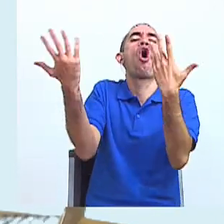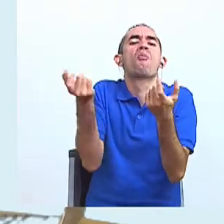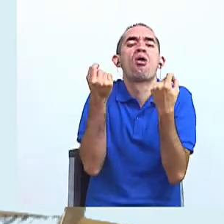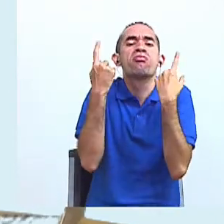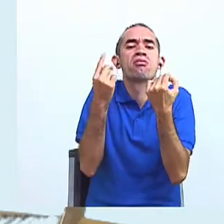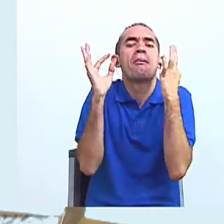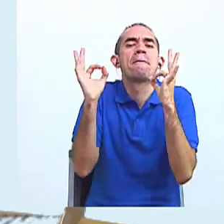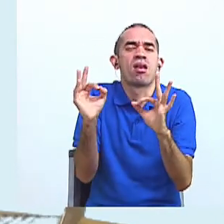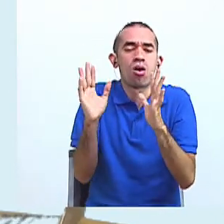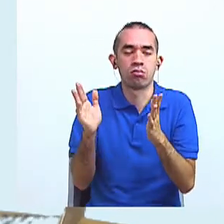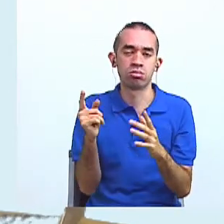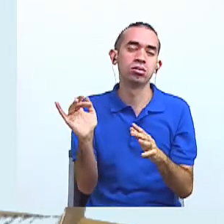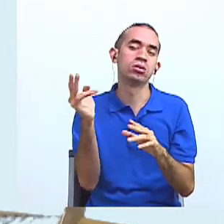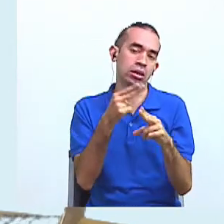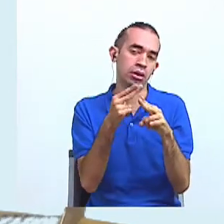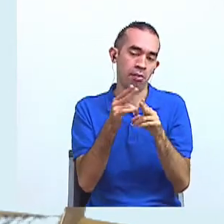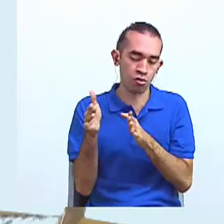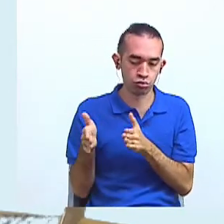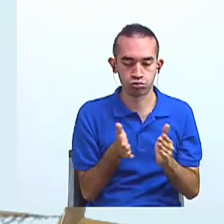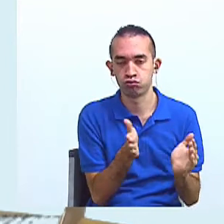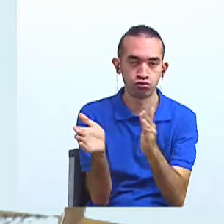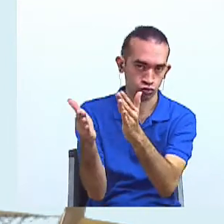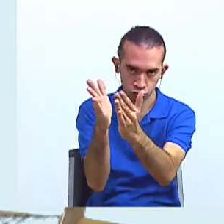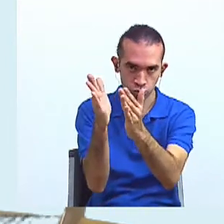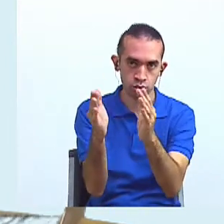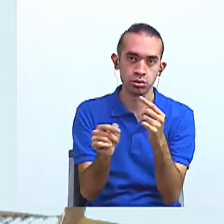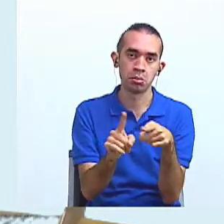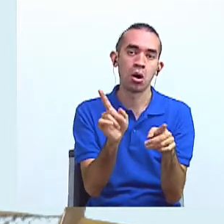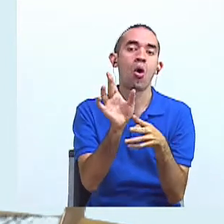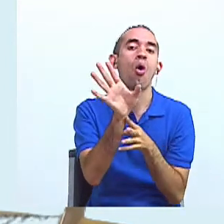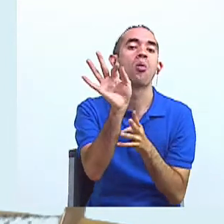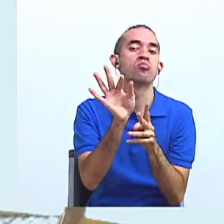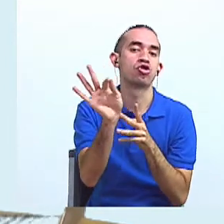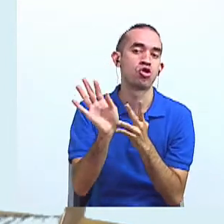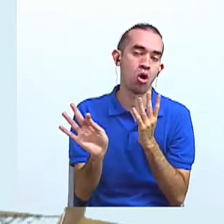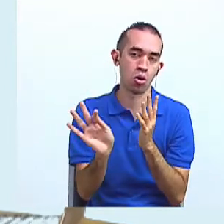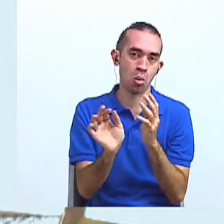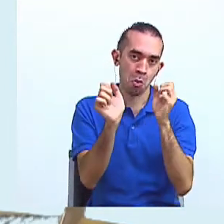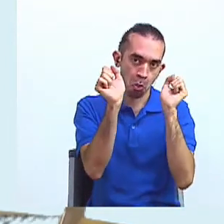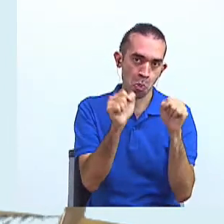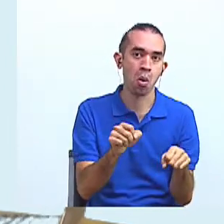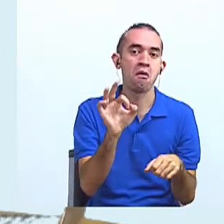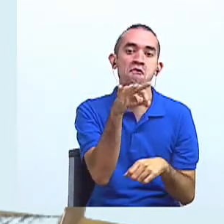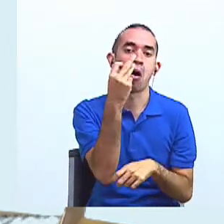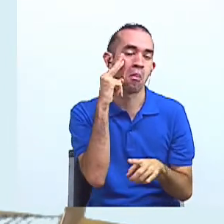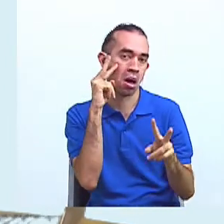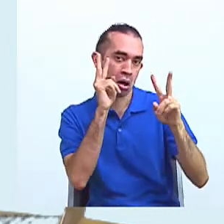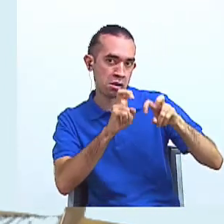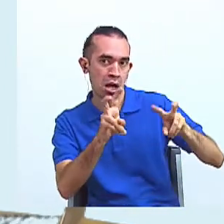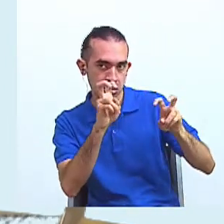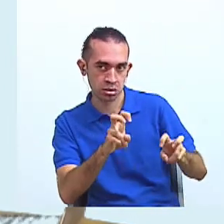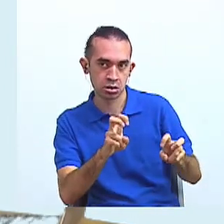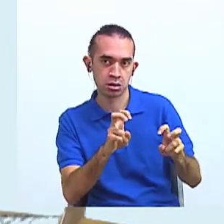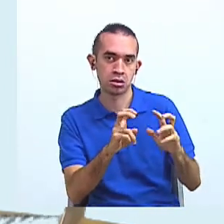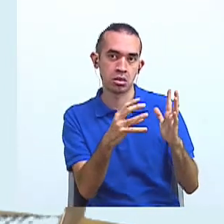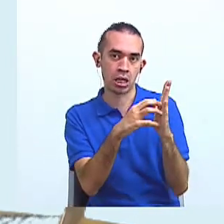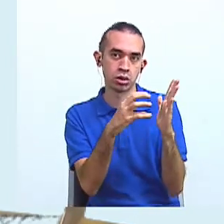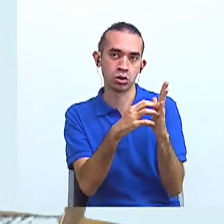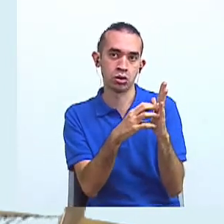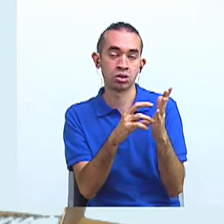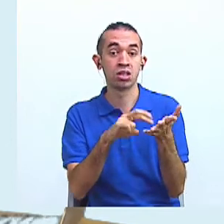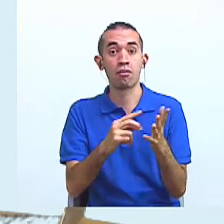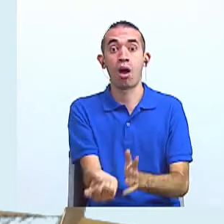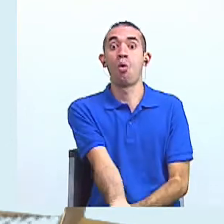Una ruta. Pero ojo, esta es una opción. Un posible acercamiento al texto. No es el único.